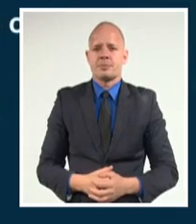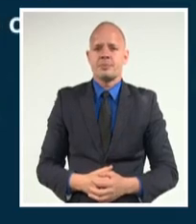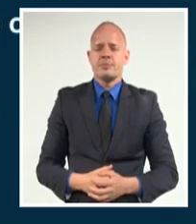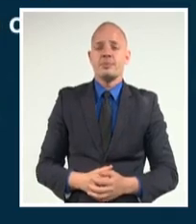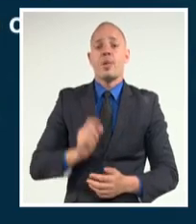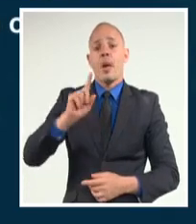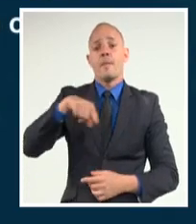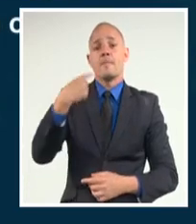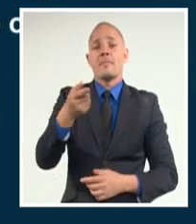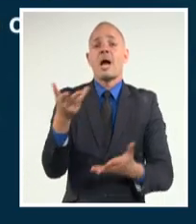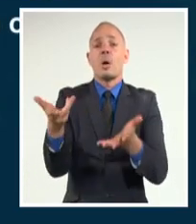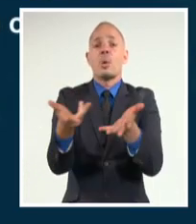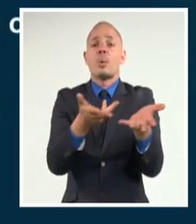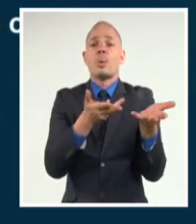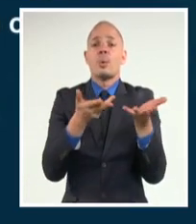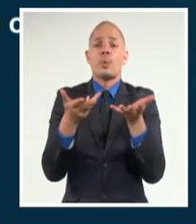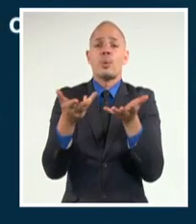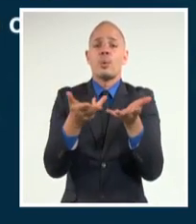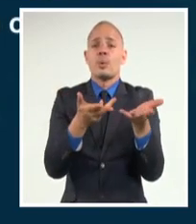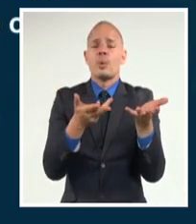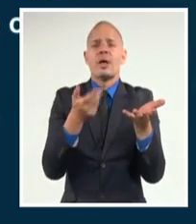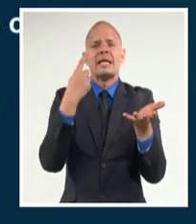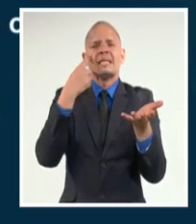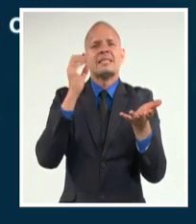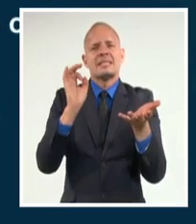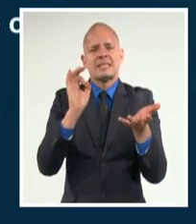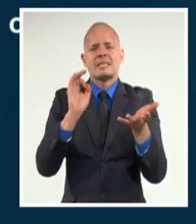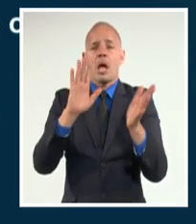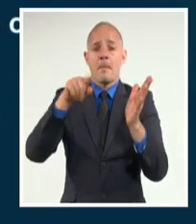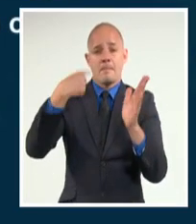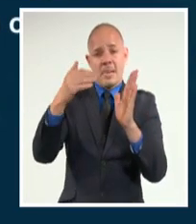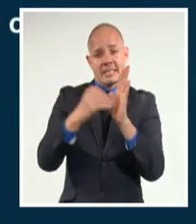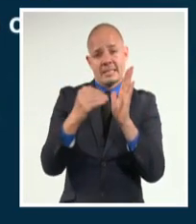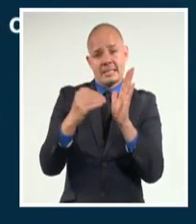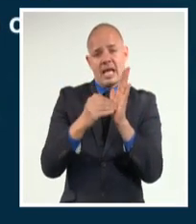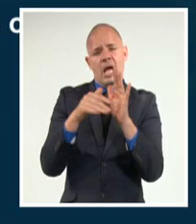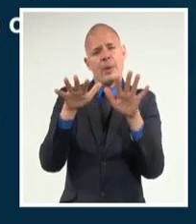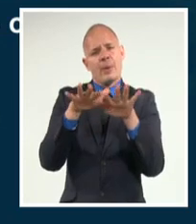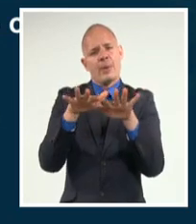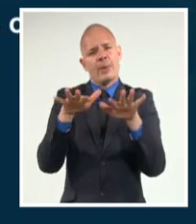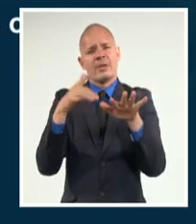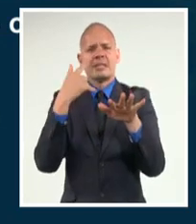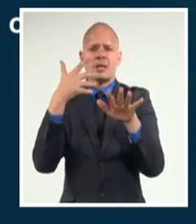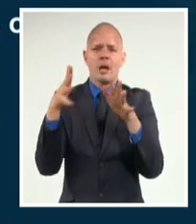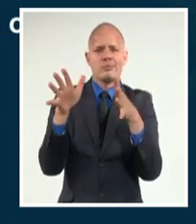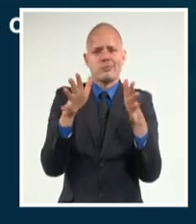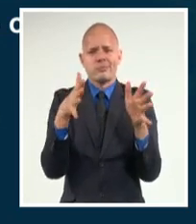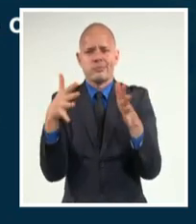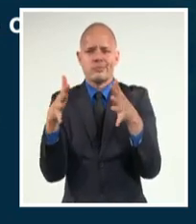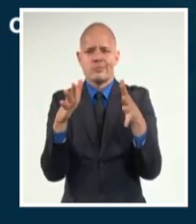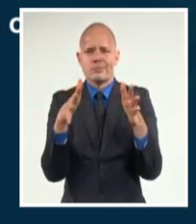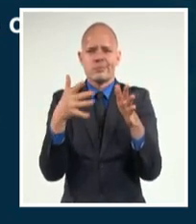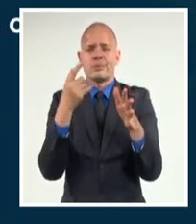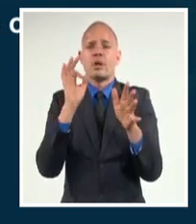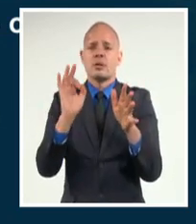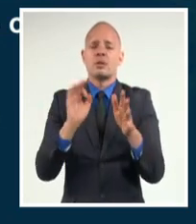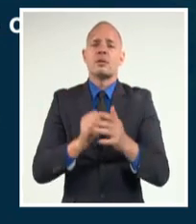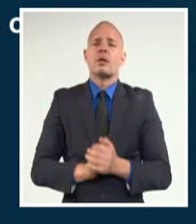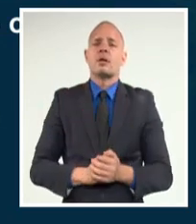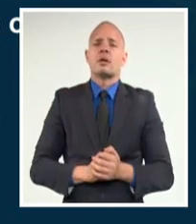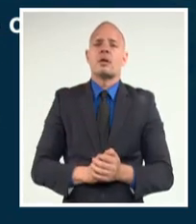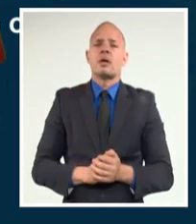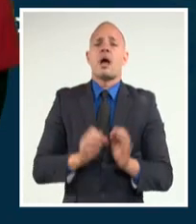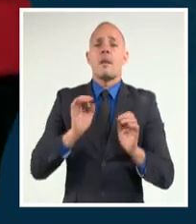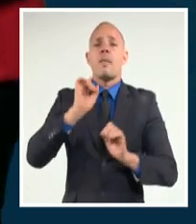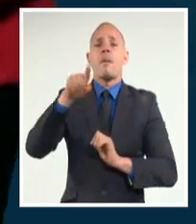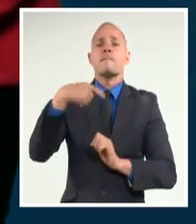vientos soplarán de región nordeste en gran parte del país. Por la tarde soplarán entre el nordeste y el este en la parte occidental. Con velocidades